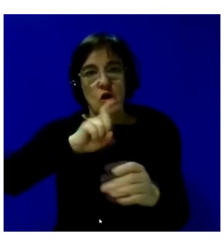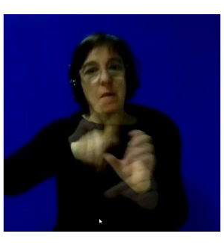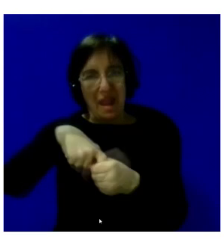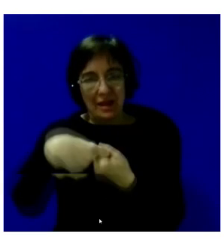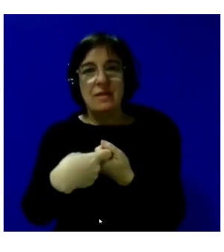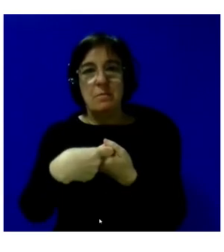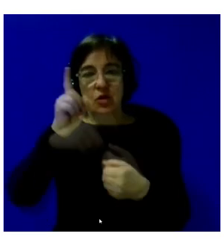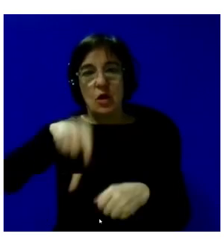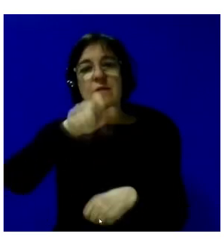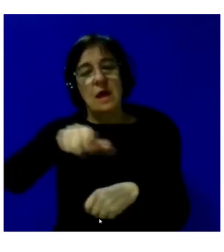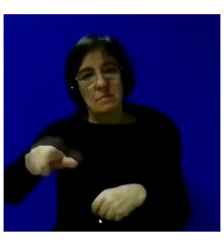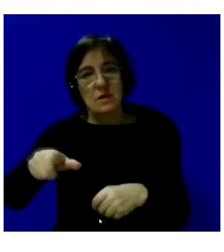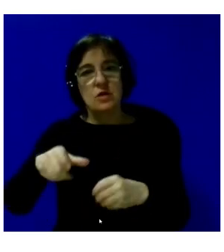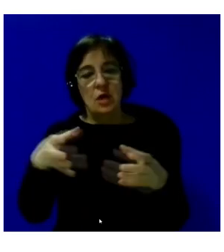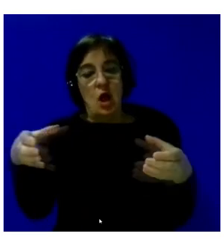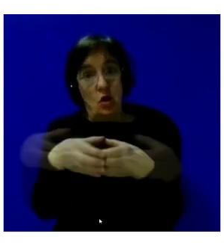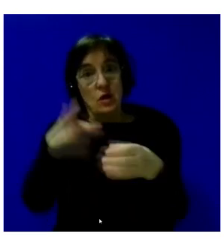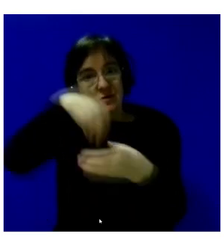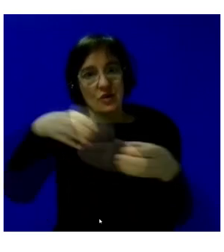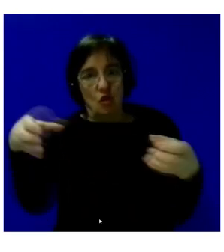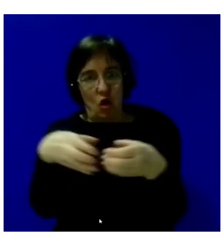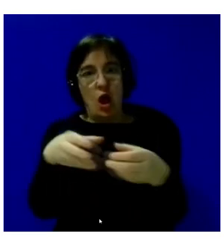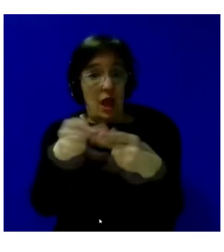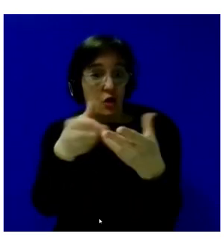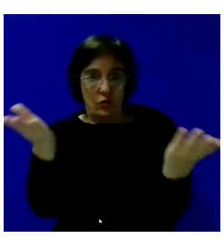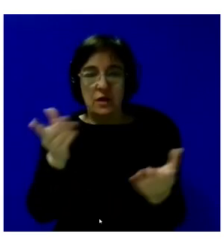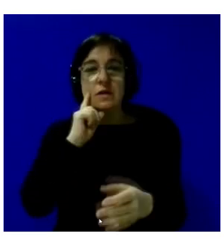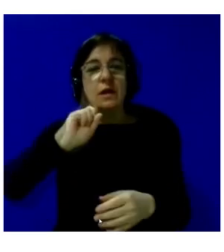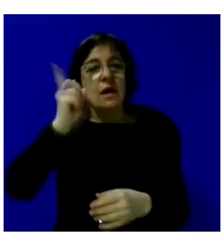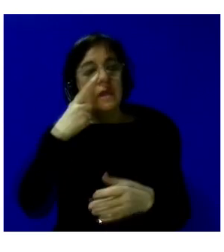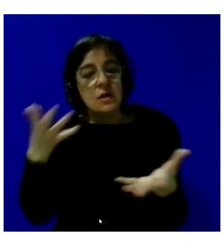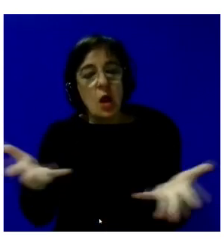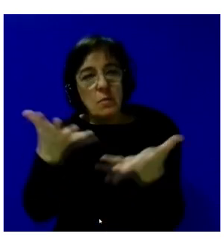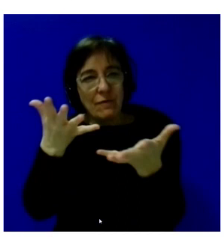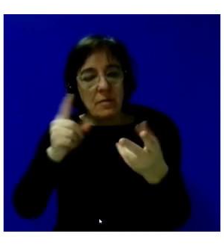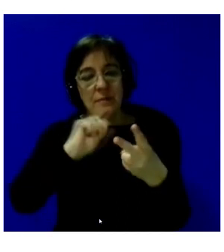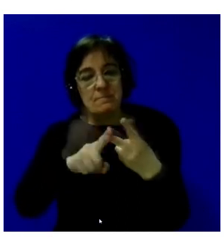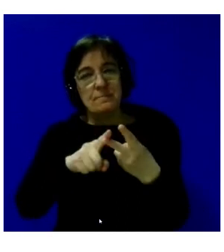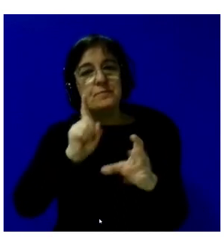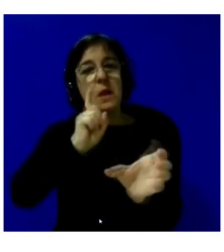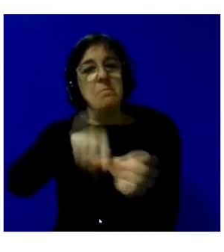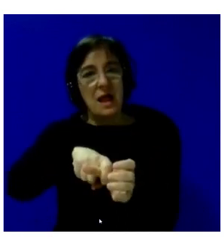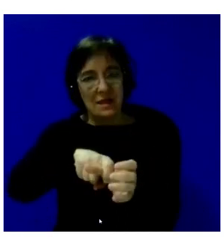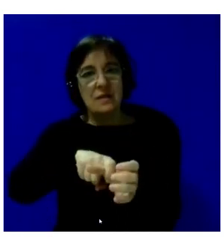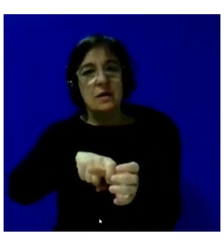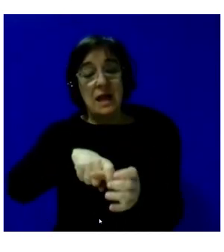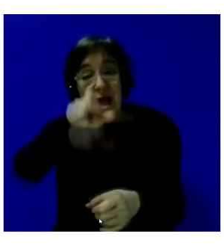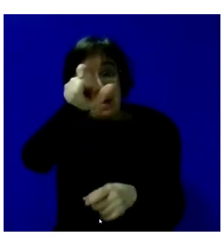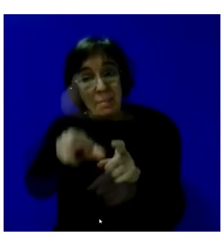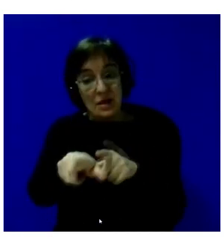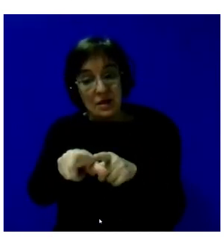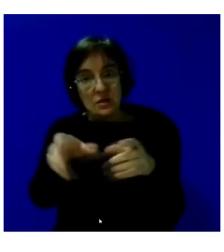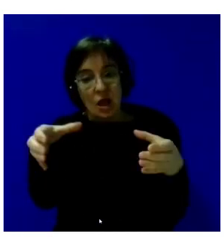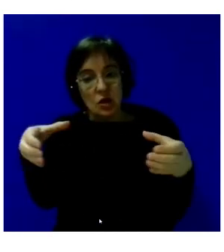de las personas en la comunidad. En segundo lugar, identificar y promover la participación de la persona en la